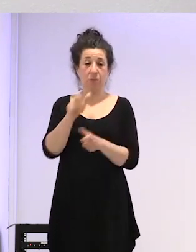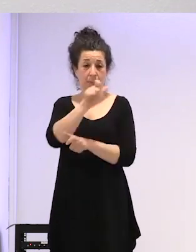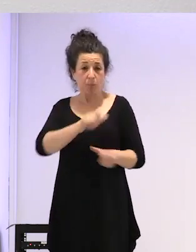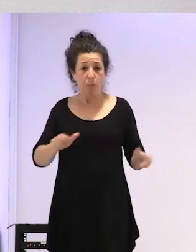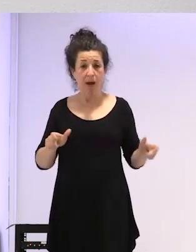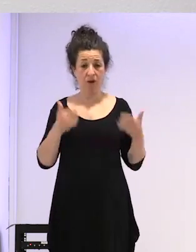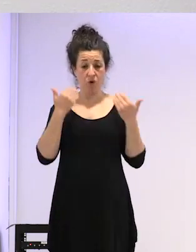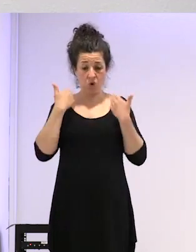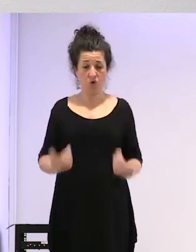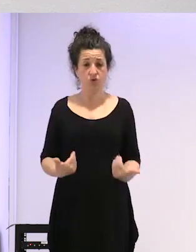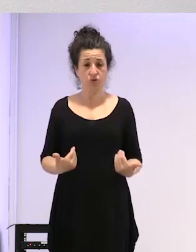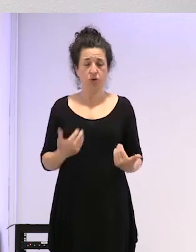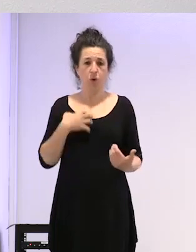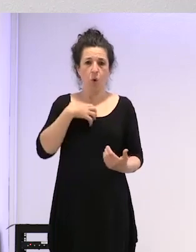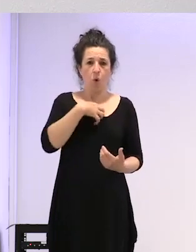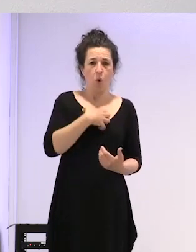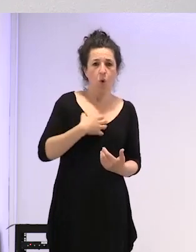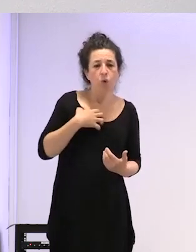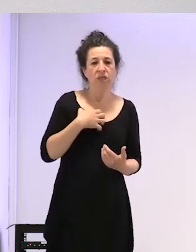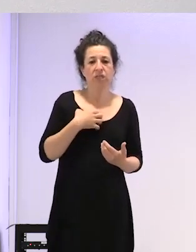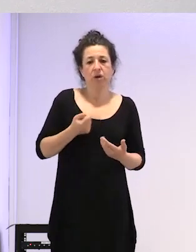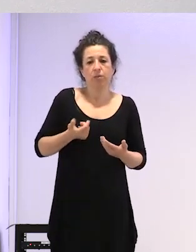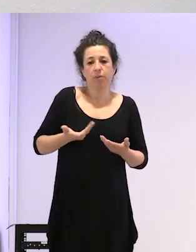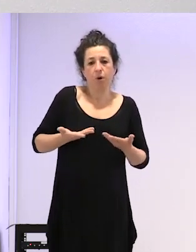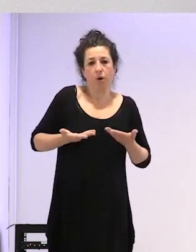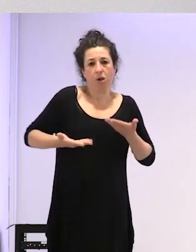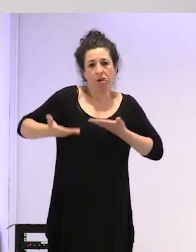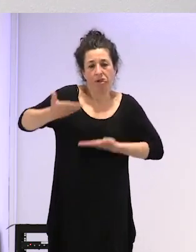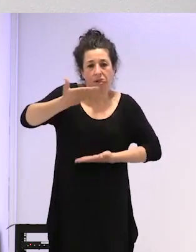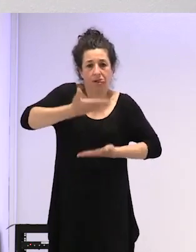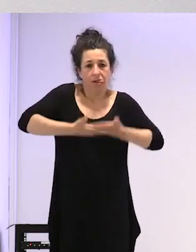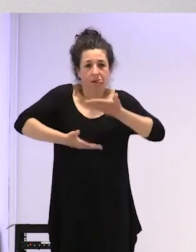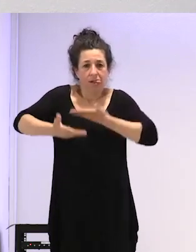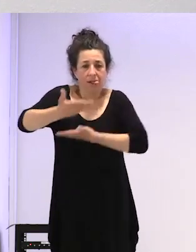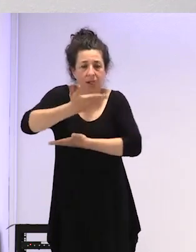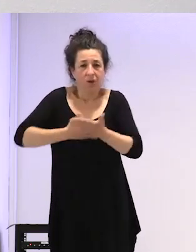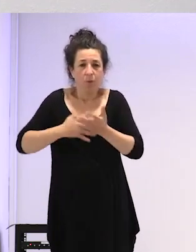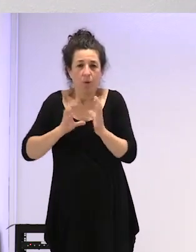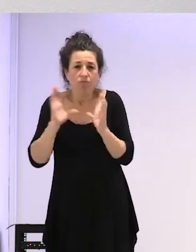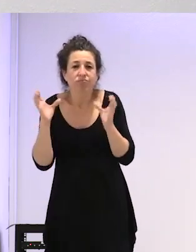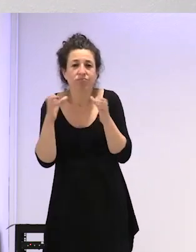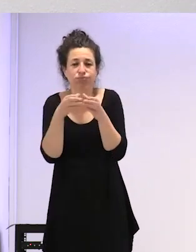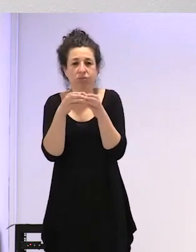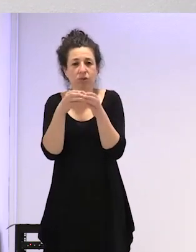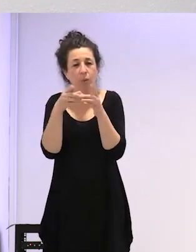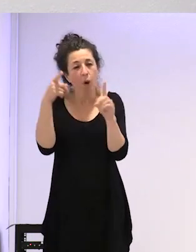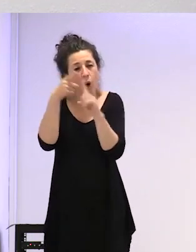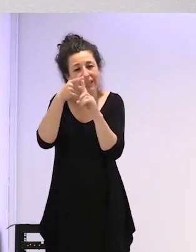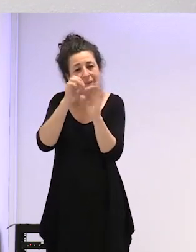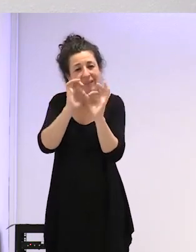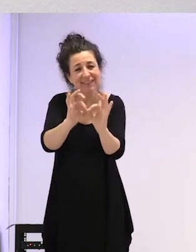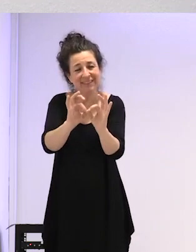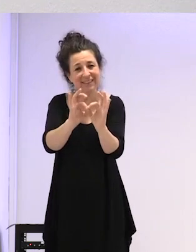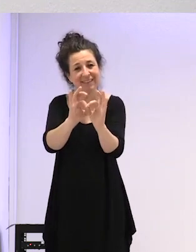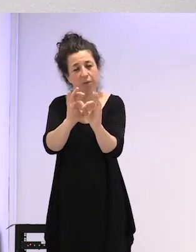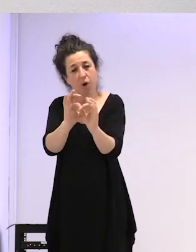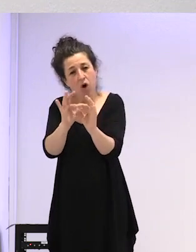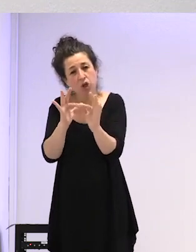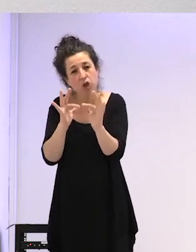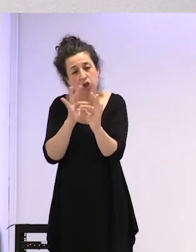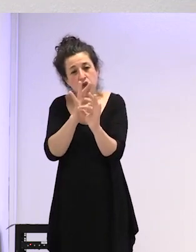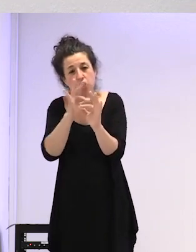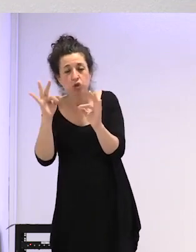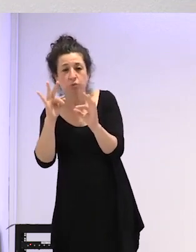sumar o poner todos nuestros intereses en objetivos muy concretos que sean beneficiosos